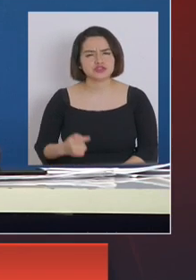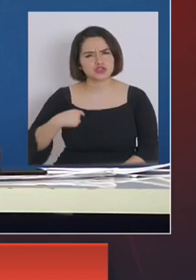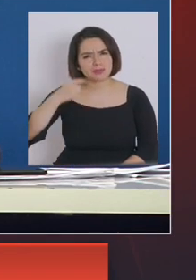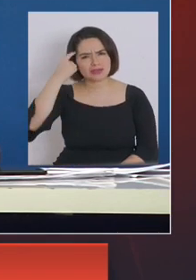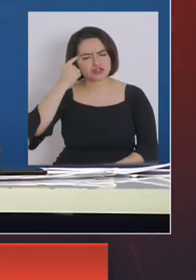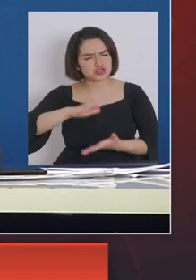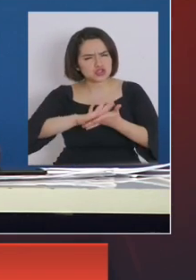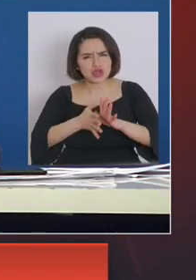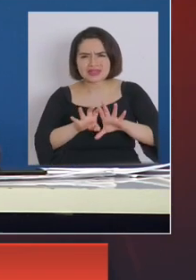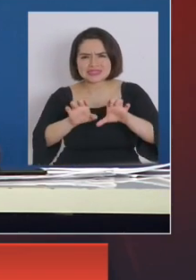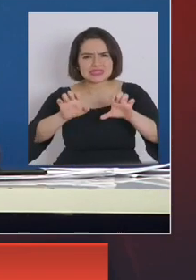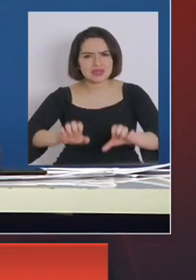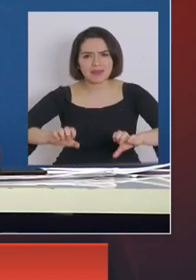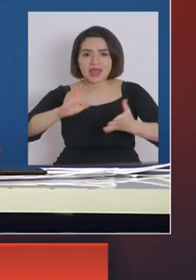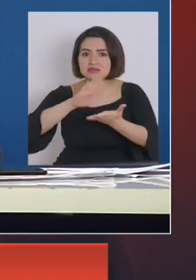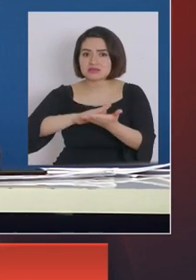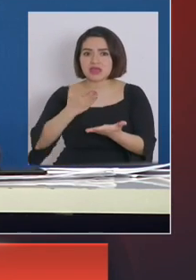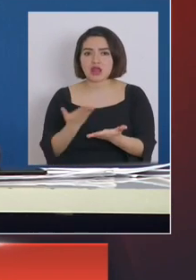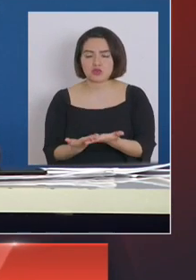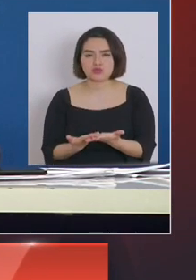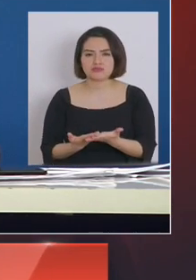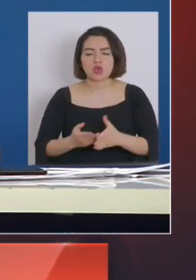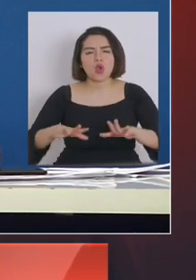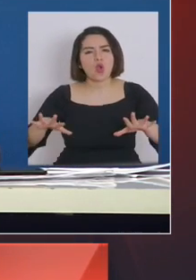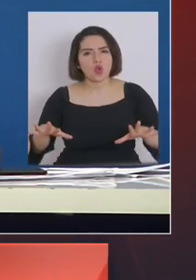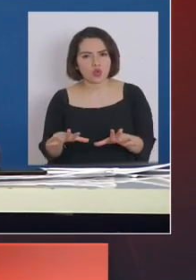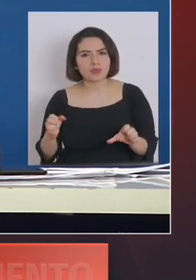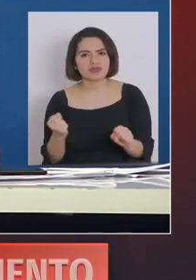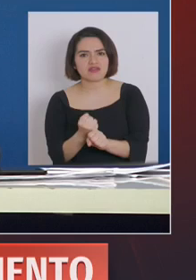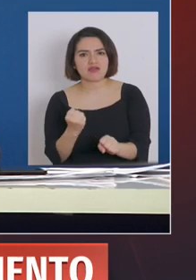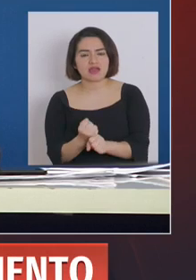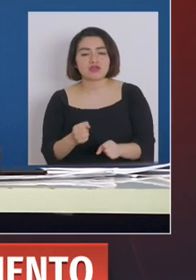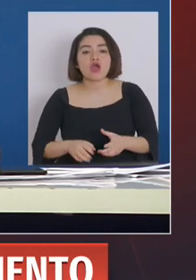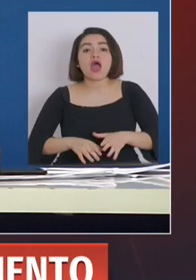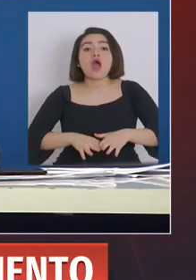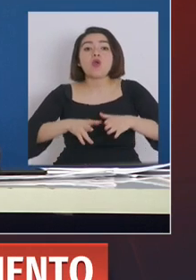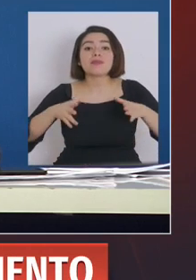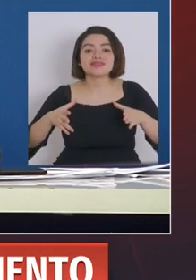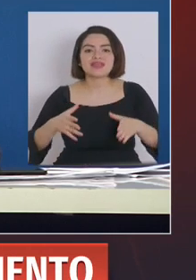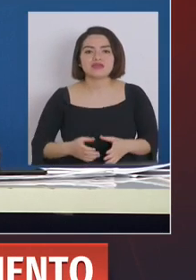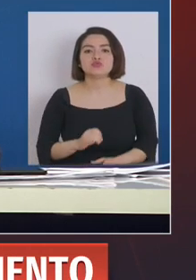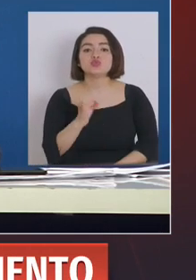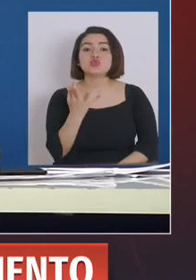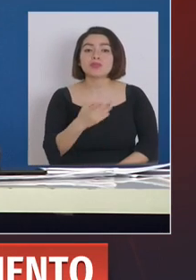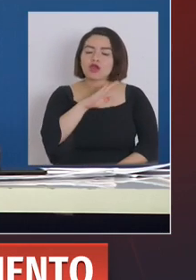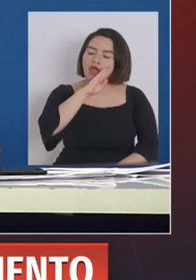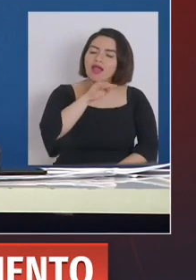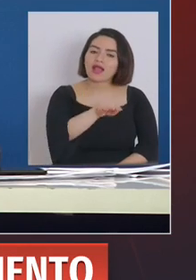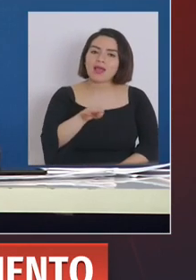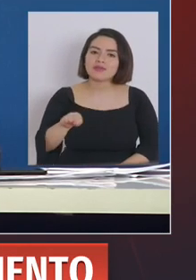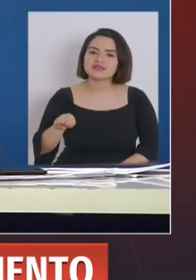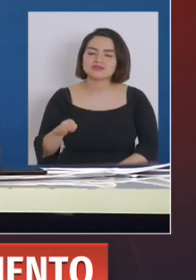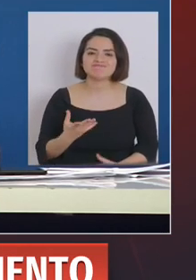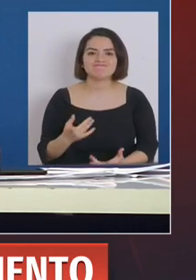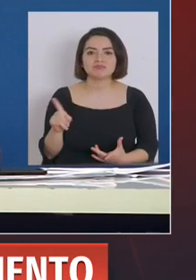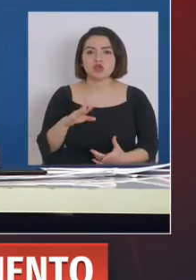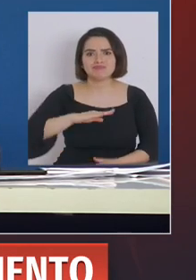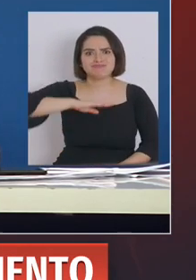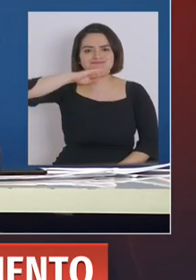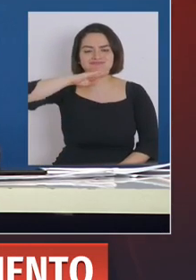y todo el sistema sanitario se está moviendo para aumentar el número de camas y evitar el colapso. Con respecto a la